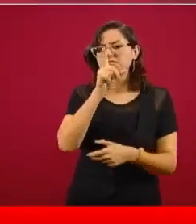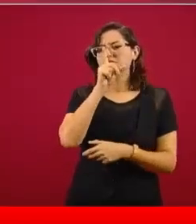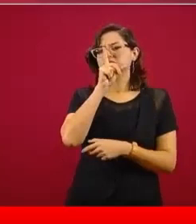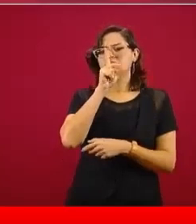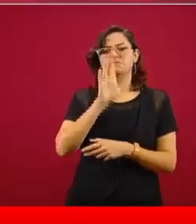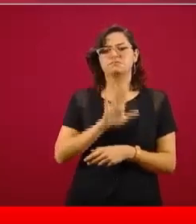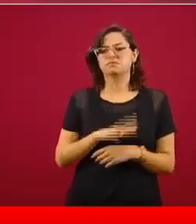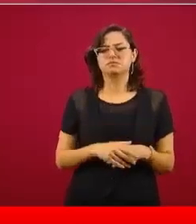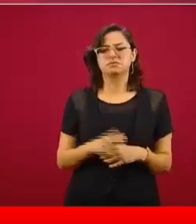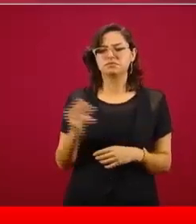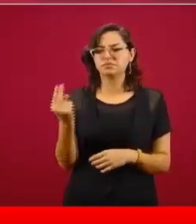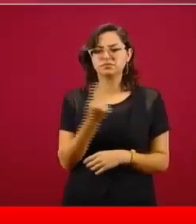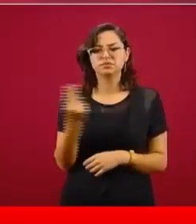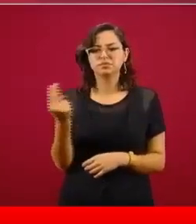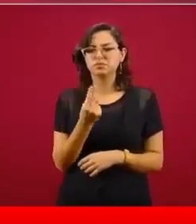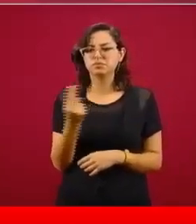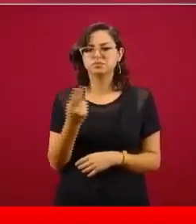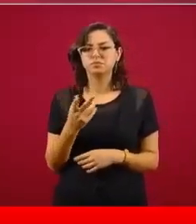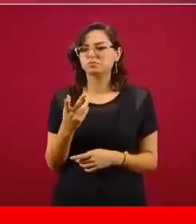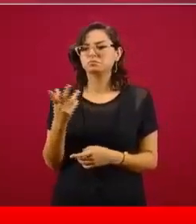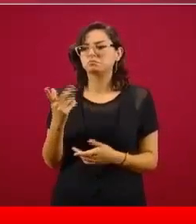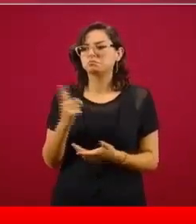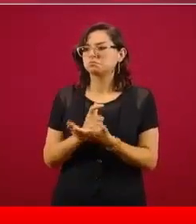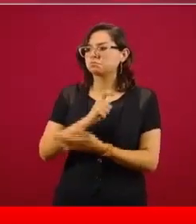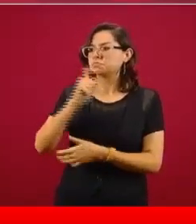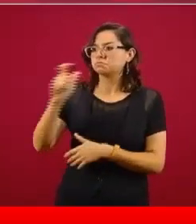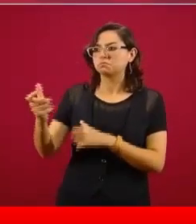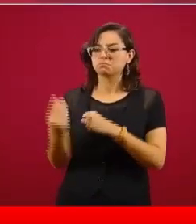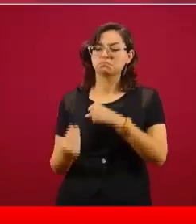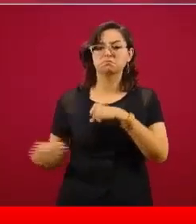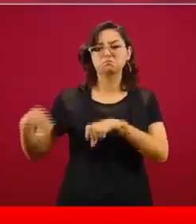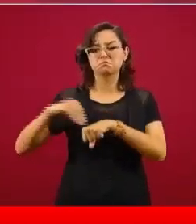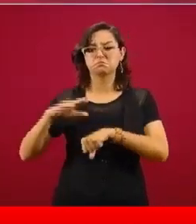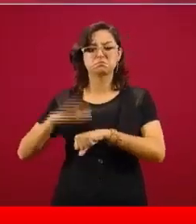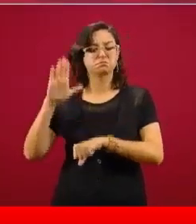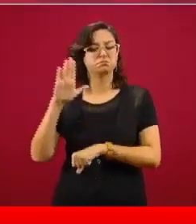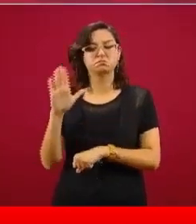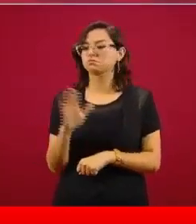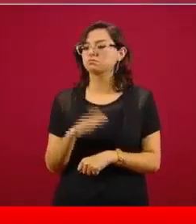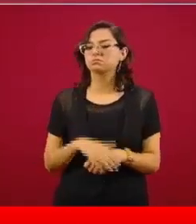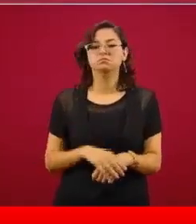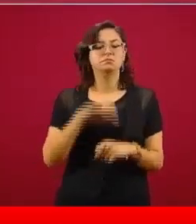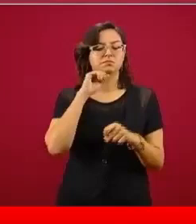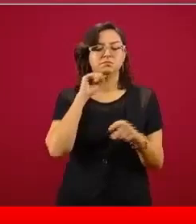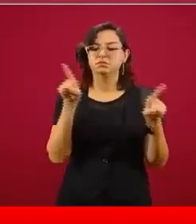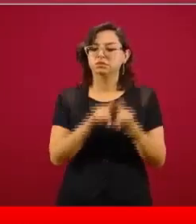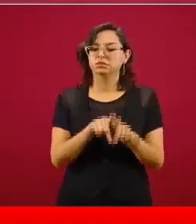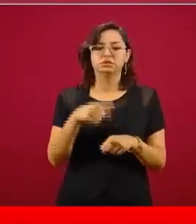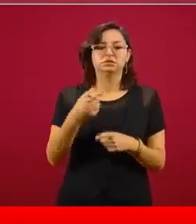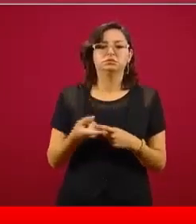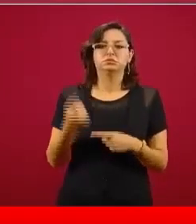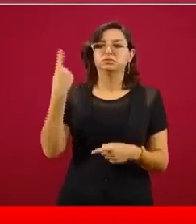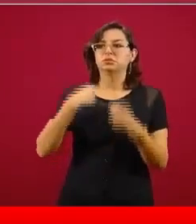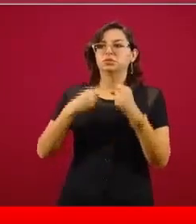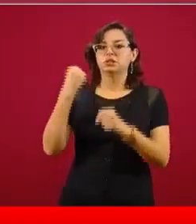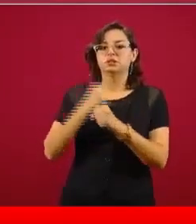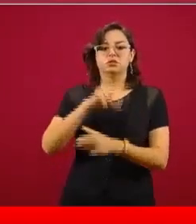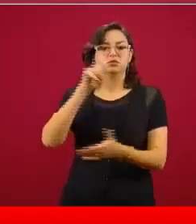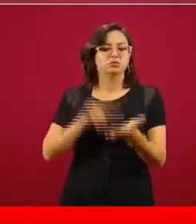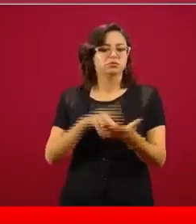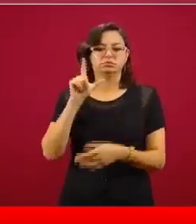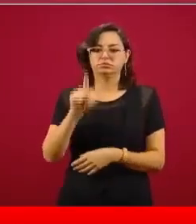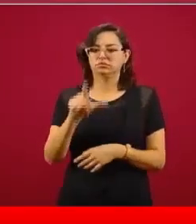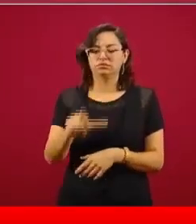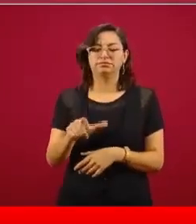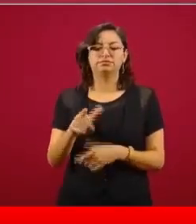una utilidad ni mucho menos, son los precios que están firmados en un convenio desde el 2017 y que